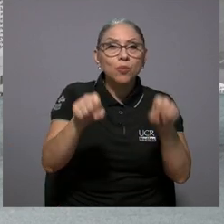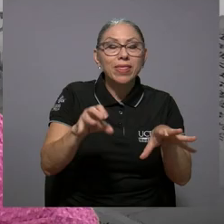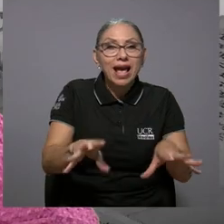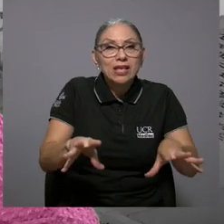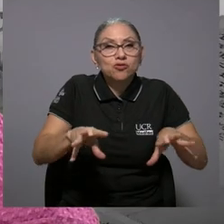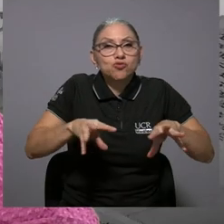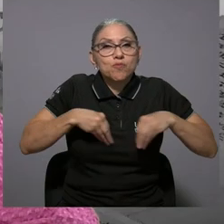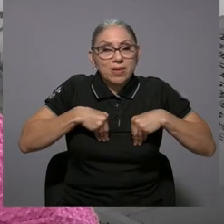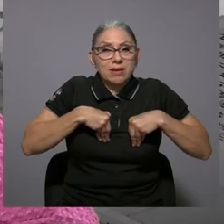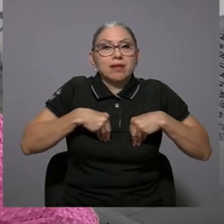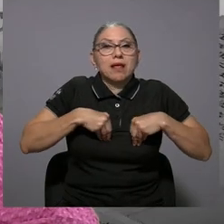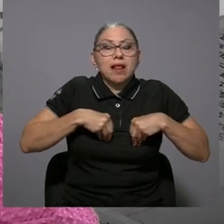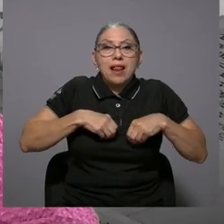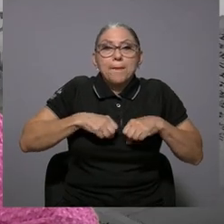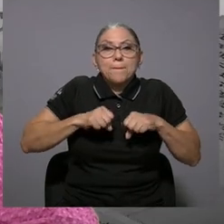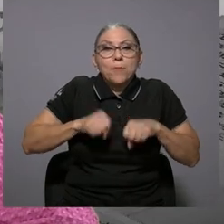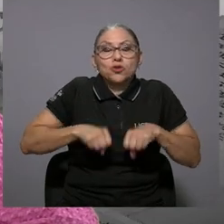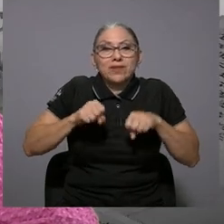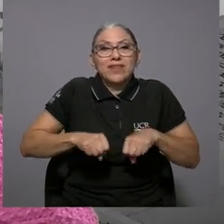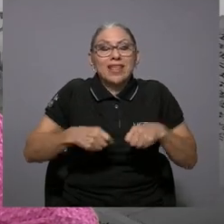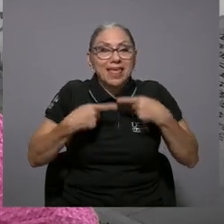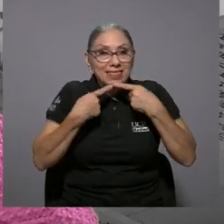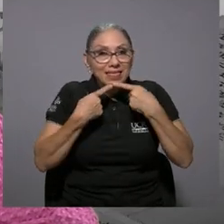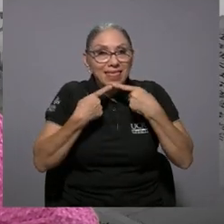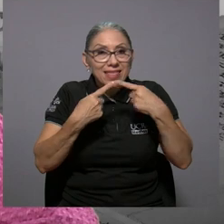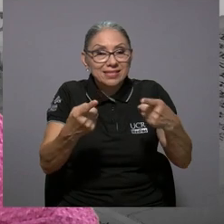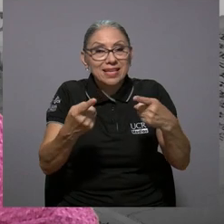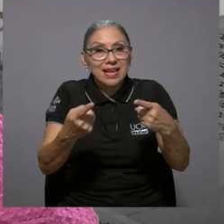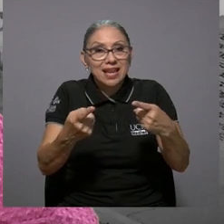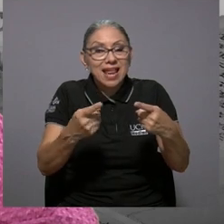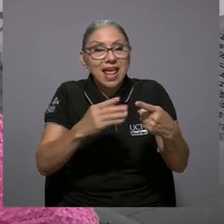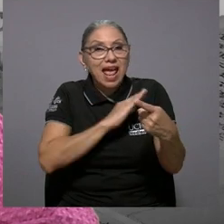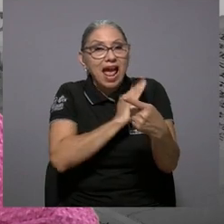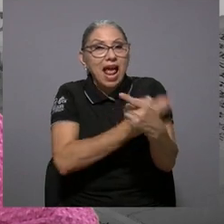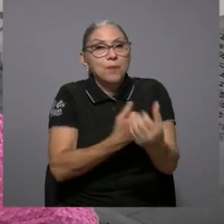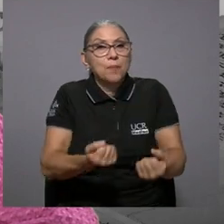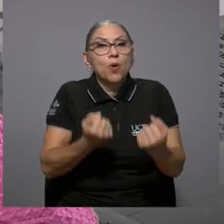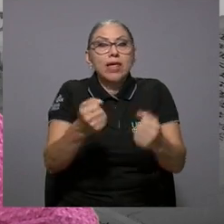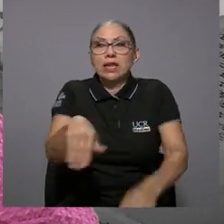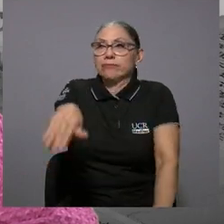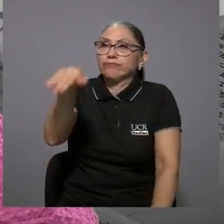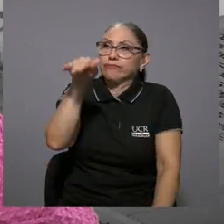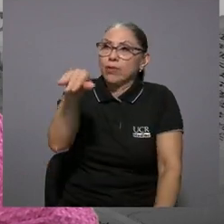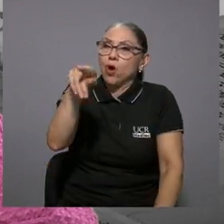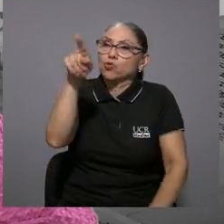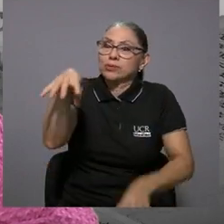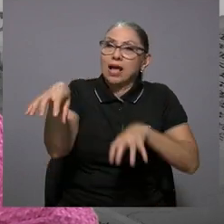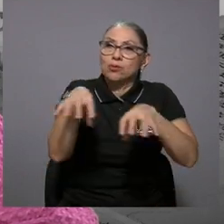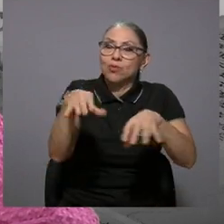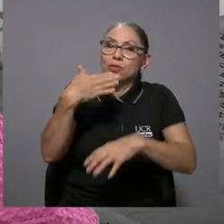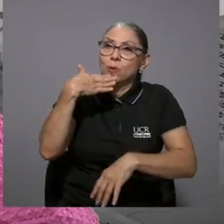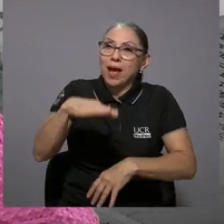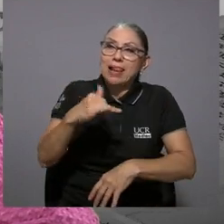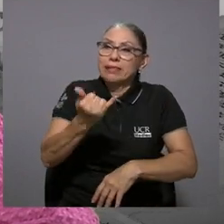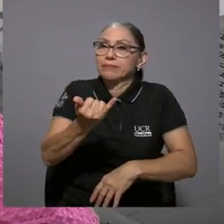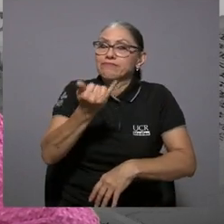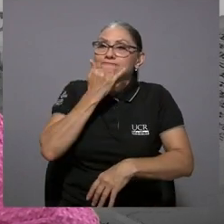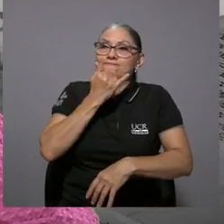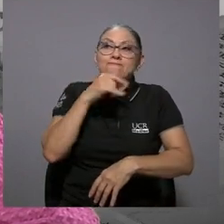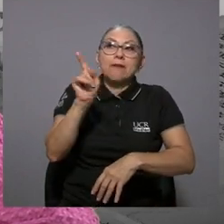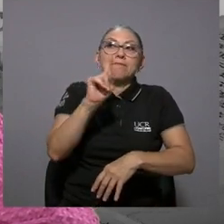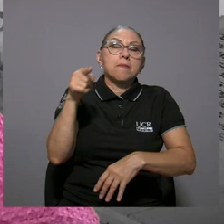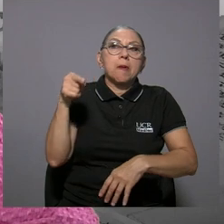que asuman esa posibilidad de decirle al poder que está actuando mal de